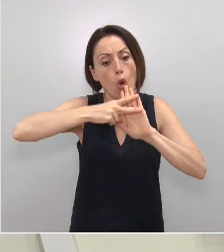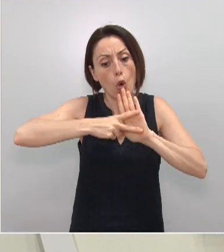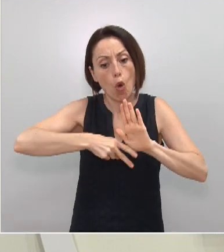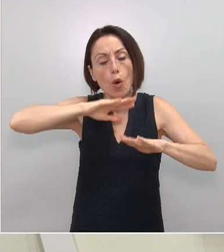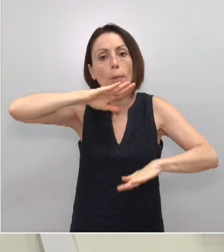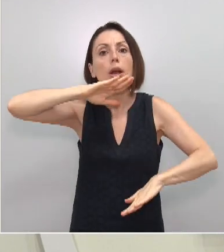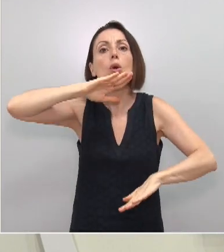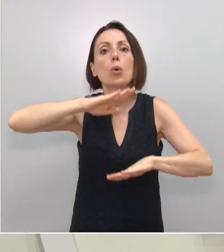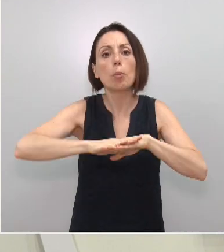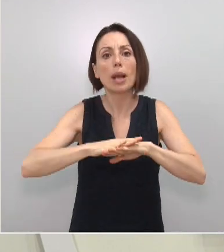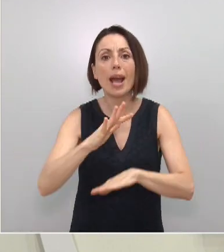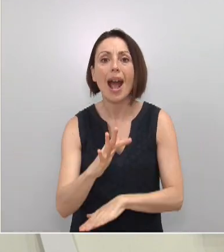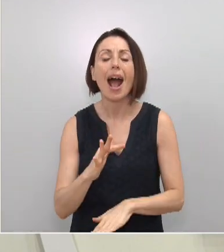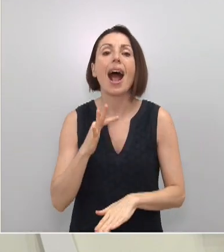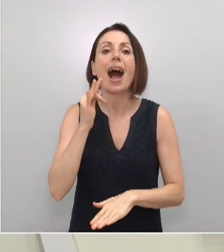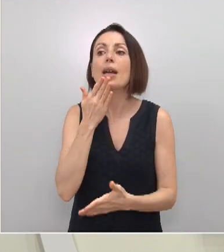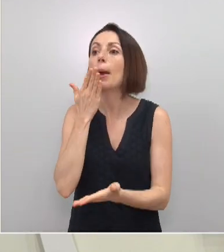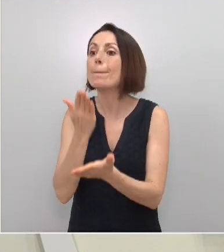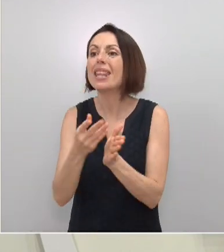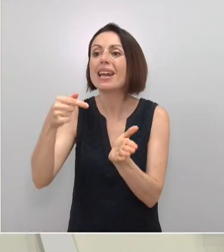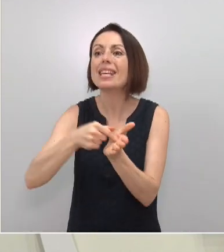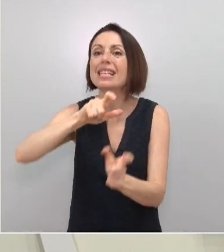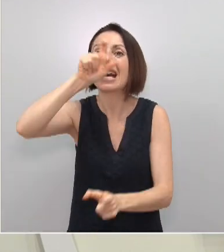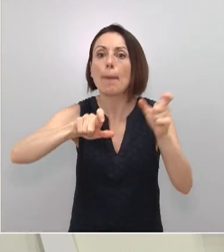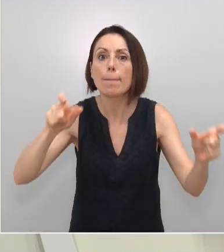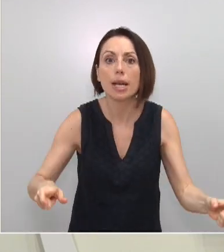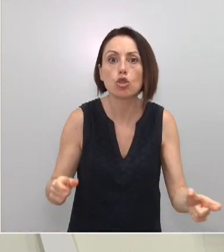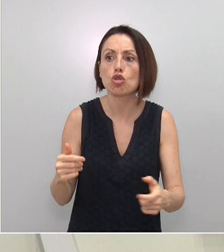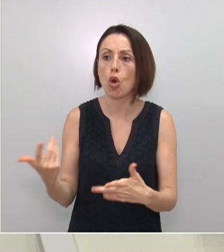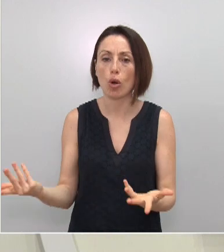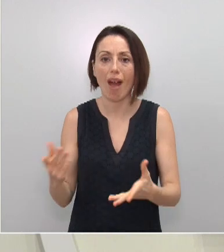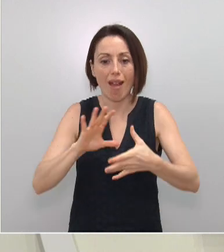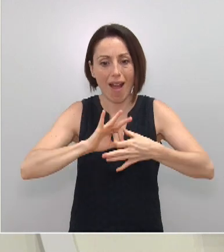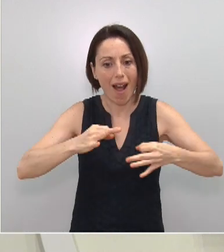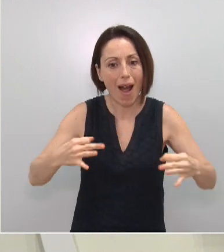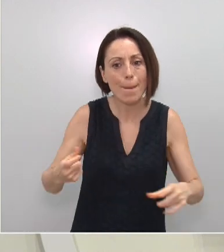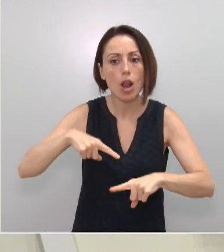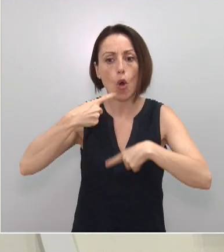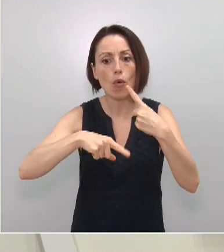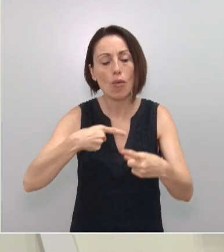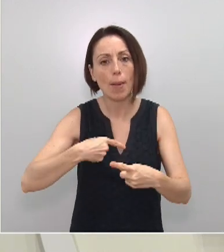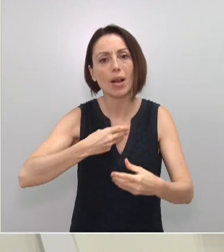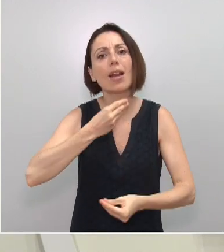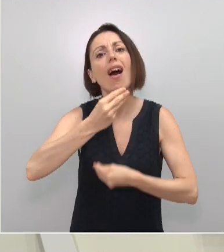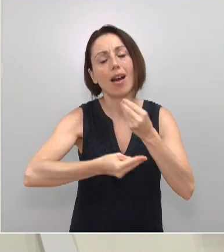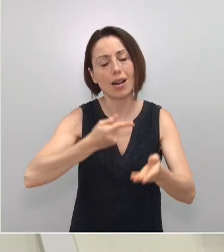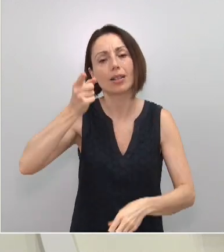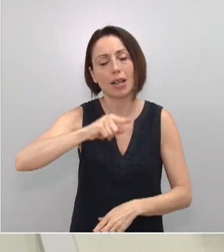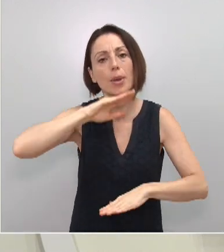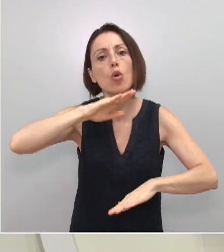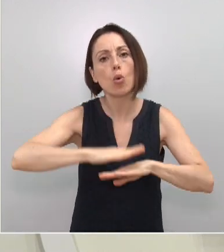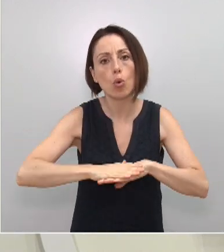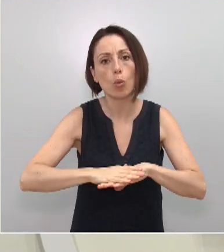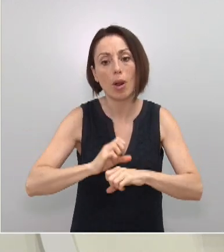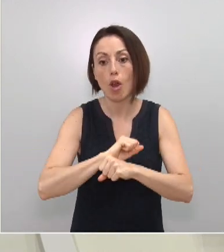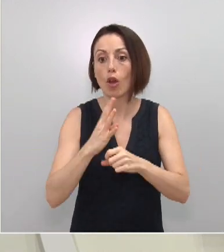y pidáis y exigéis a vuestros conocidos, amigos y familiares que también lo hagan. El